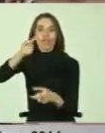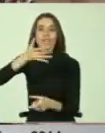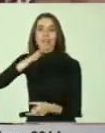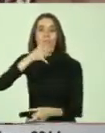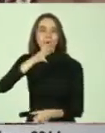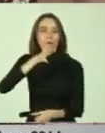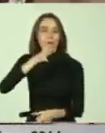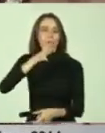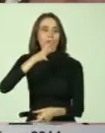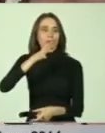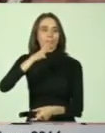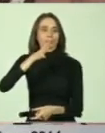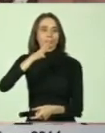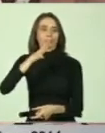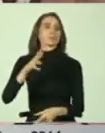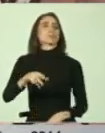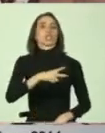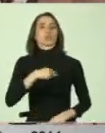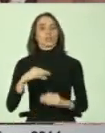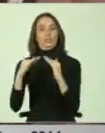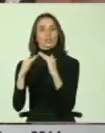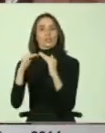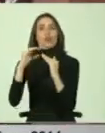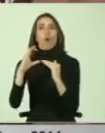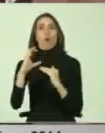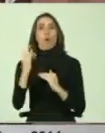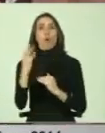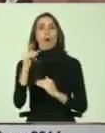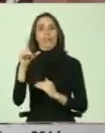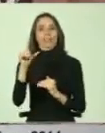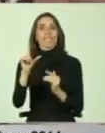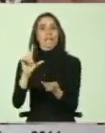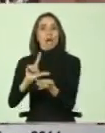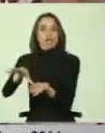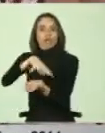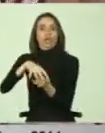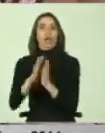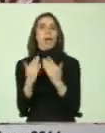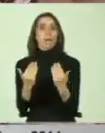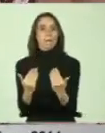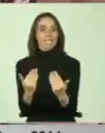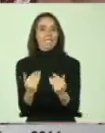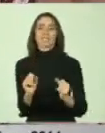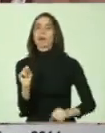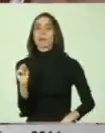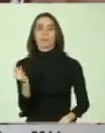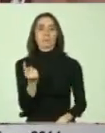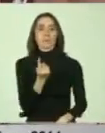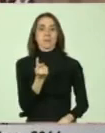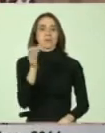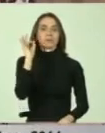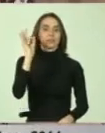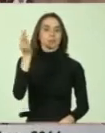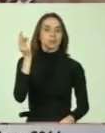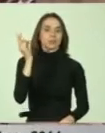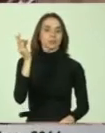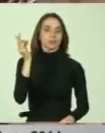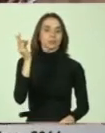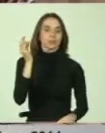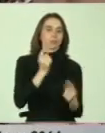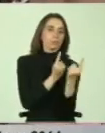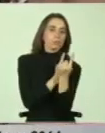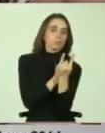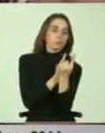agua porque nuestro cuartel era una zona de emergencia tuvimos la primera reunión en torno